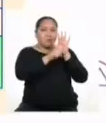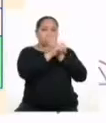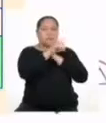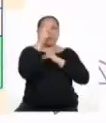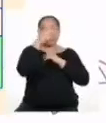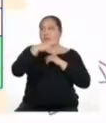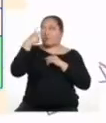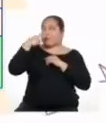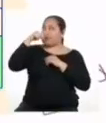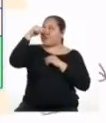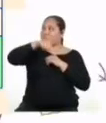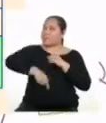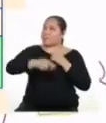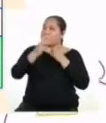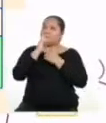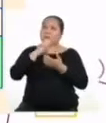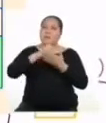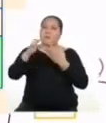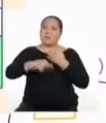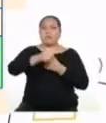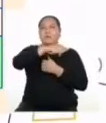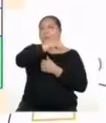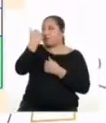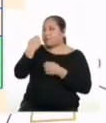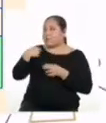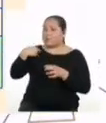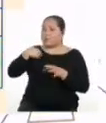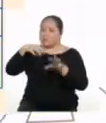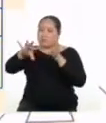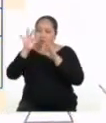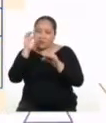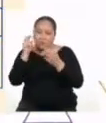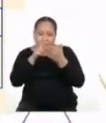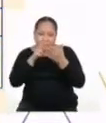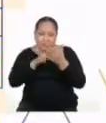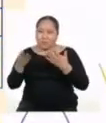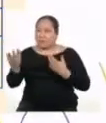programa. Además de otros que yo misma haya podido encontrar.